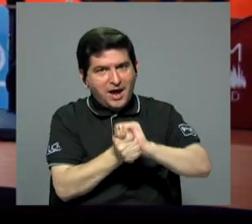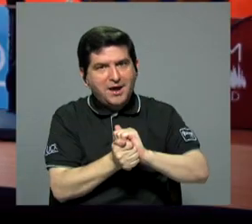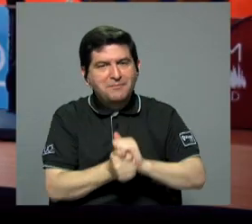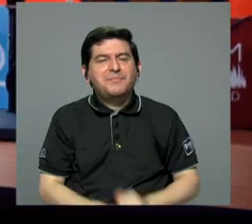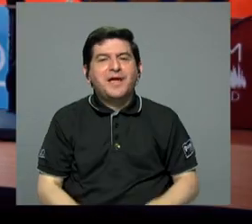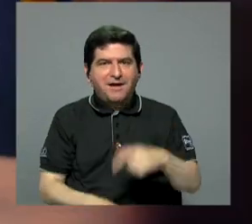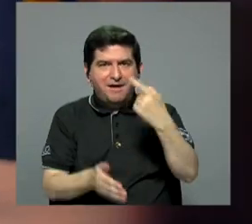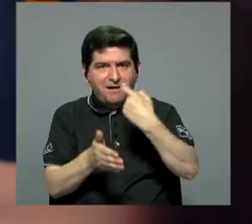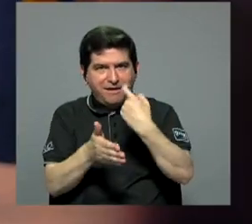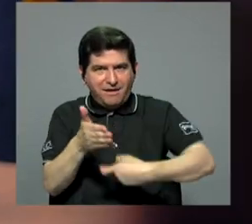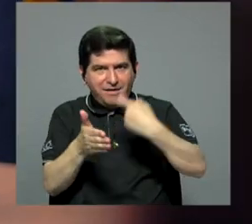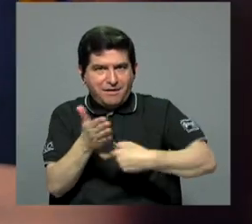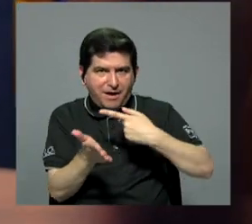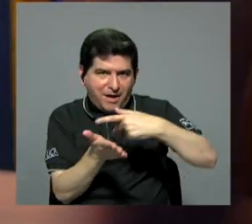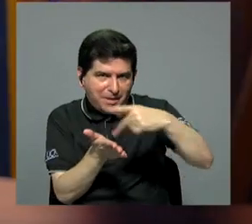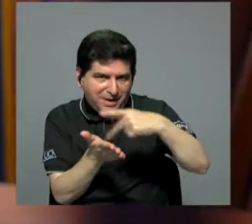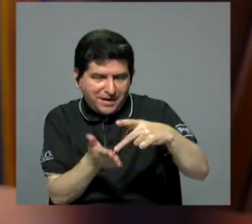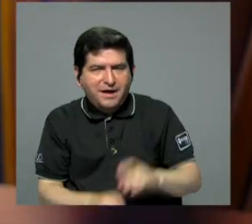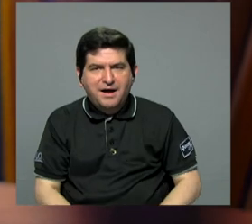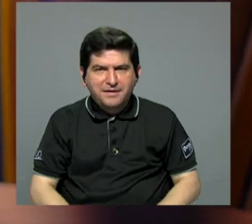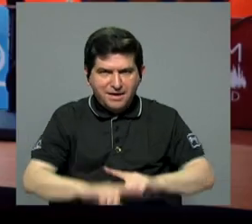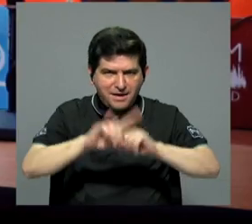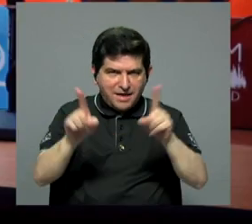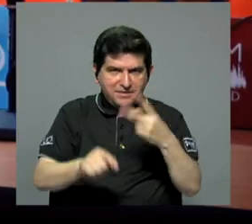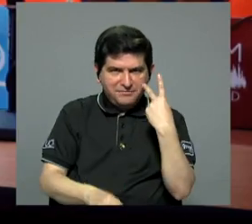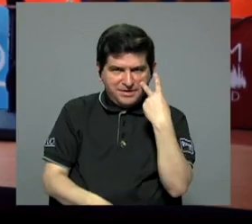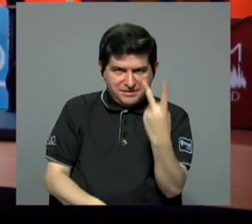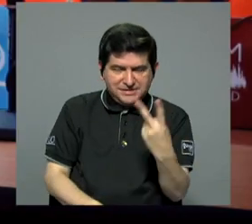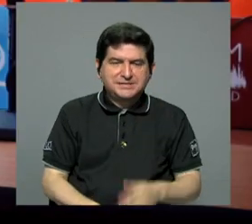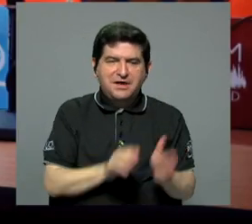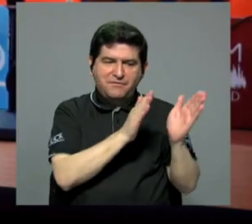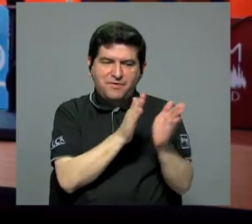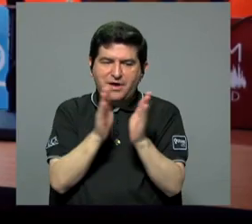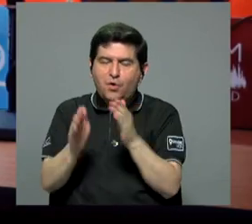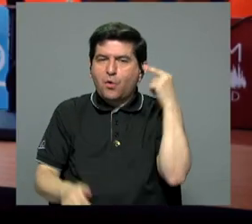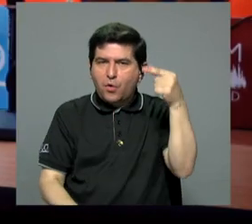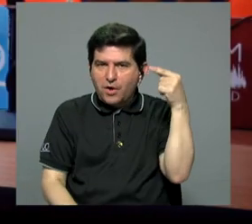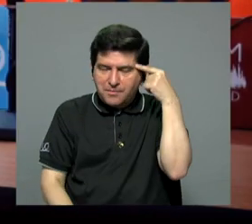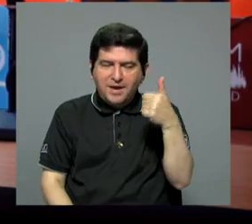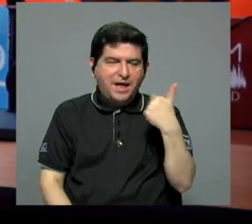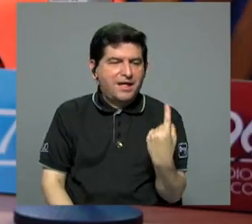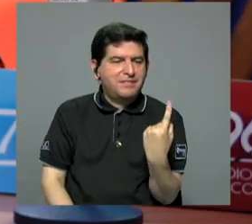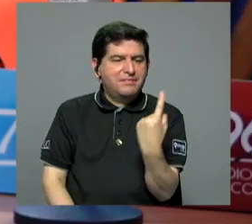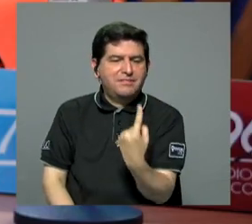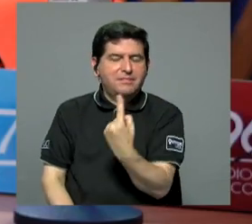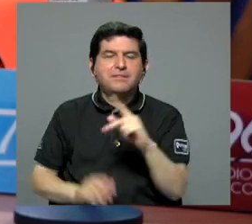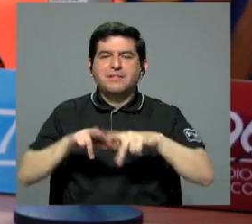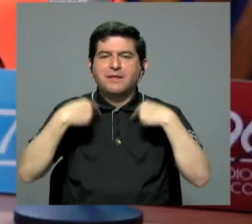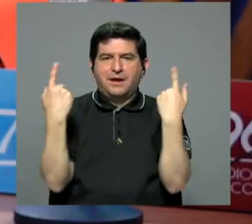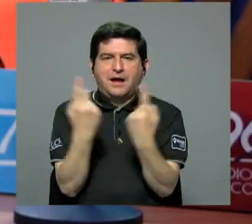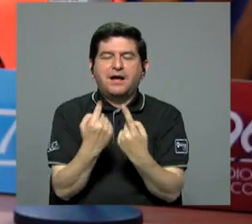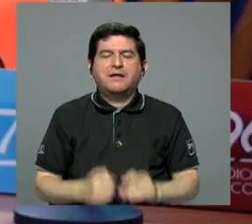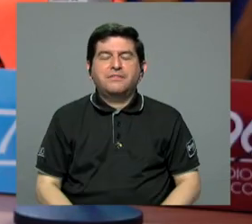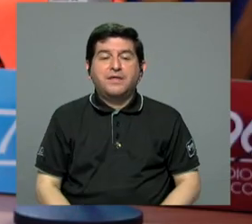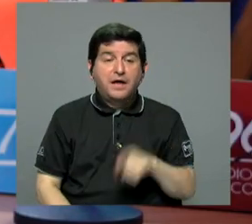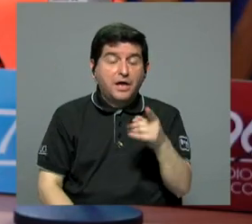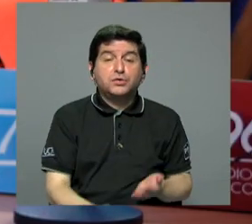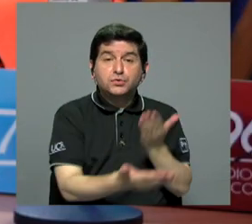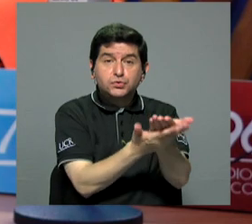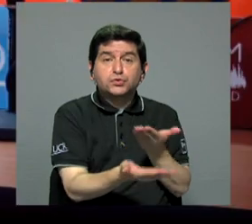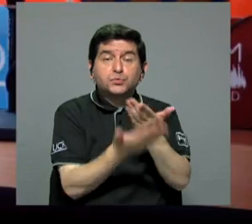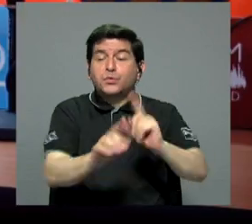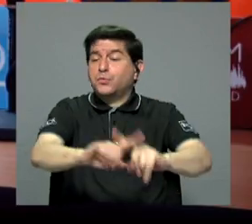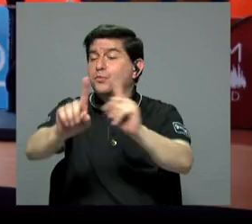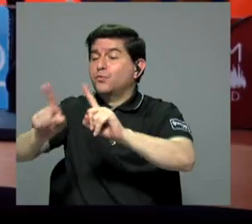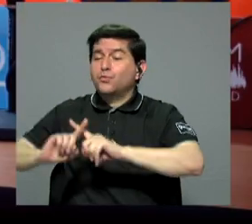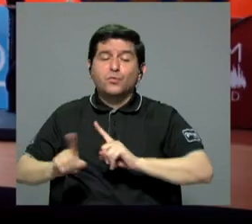en la carga tributaria. Las diferencias saltan a la vista con los planes de gobierno de cada partido. Cada bandera formula propuestas